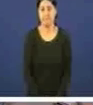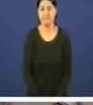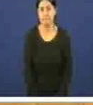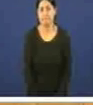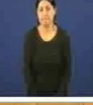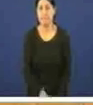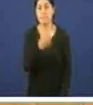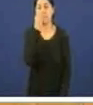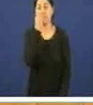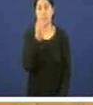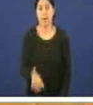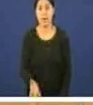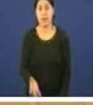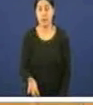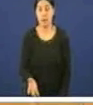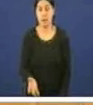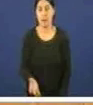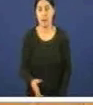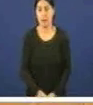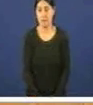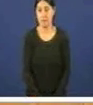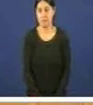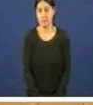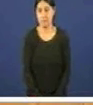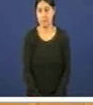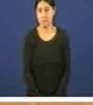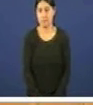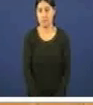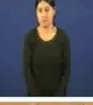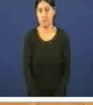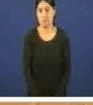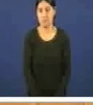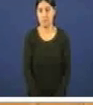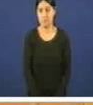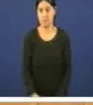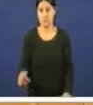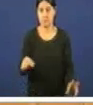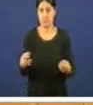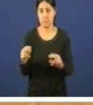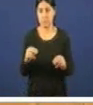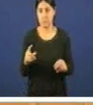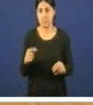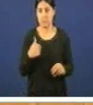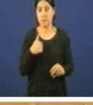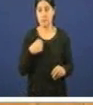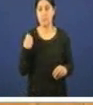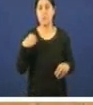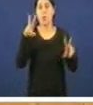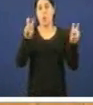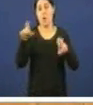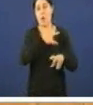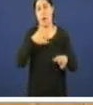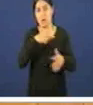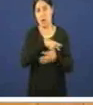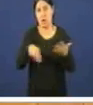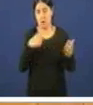Ben, e... Si, non os saqueo de Nova Caixa Galicia que di ese